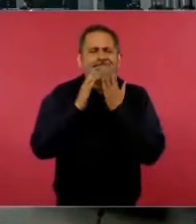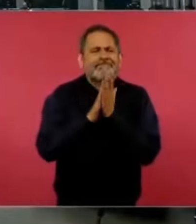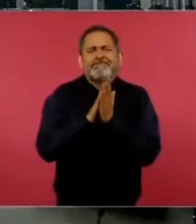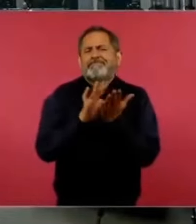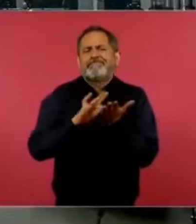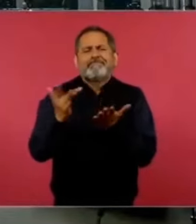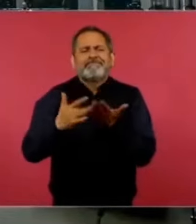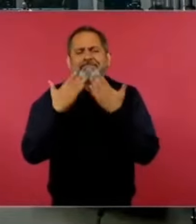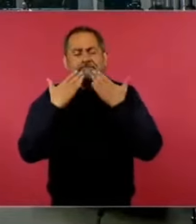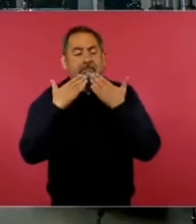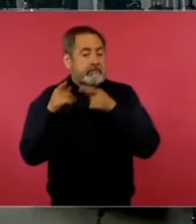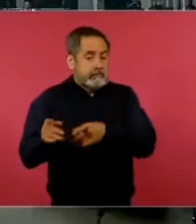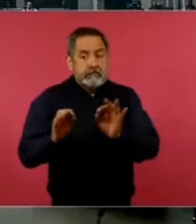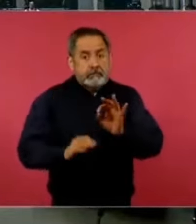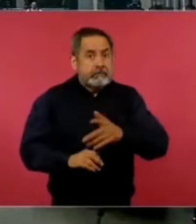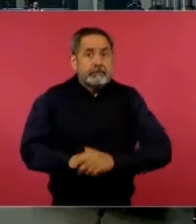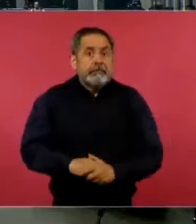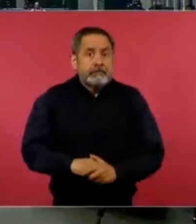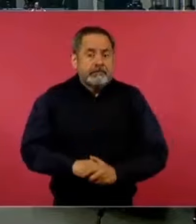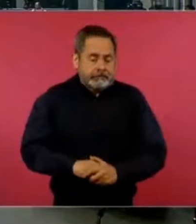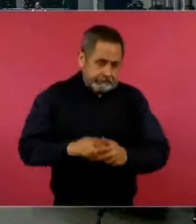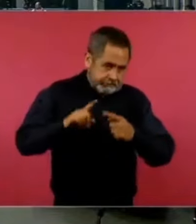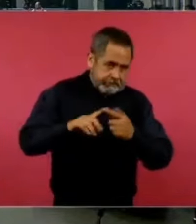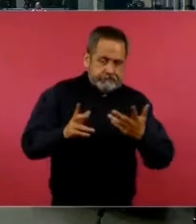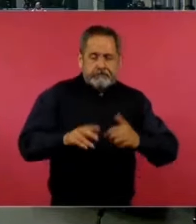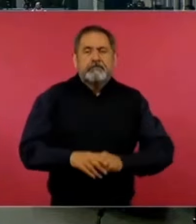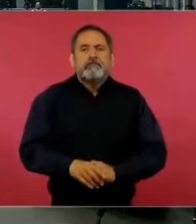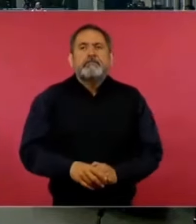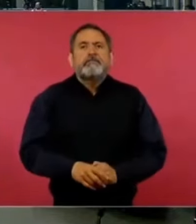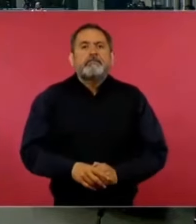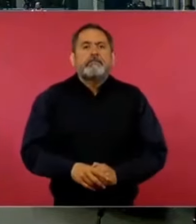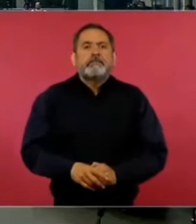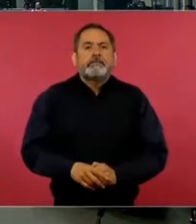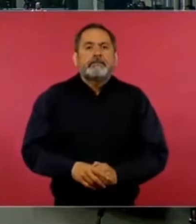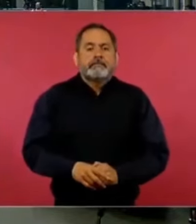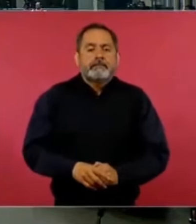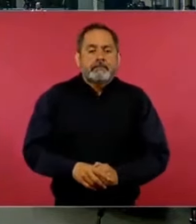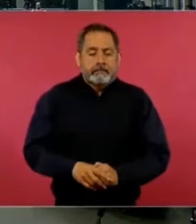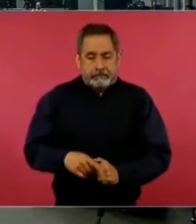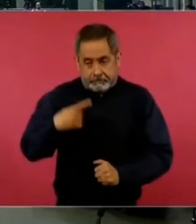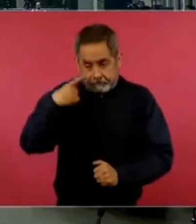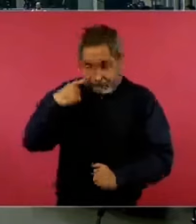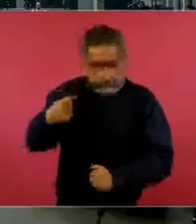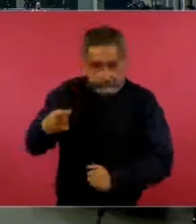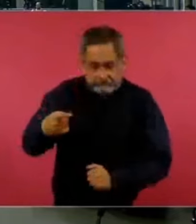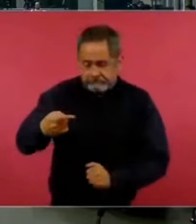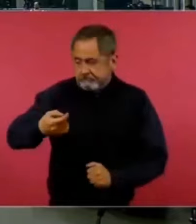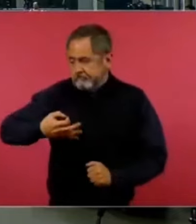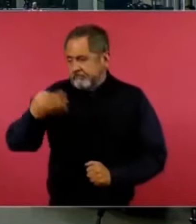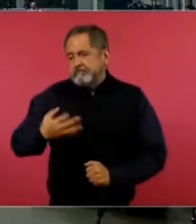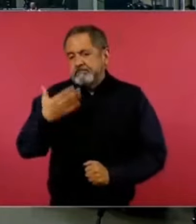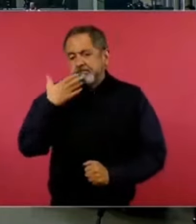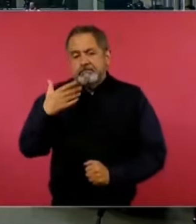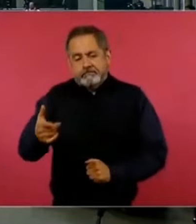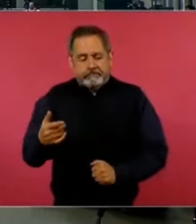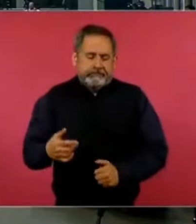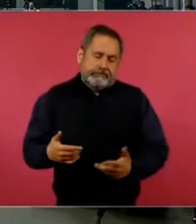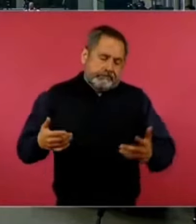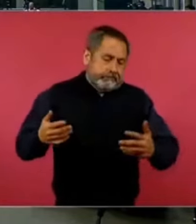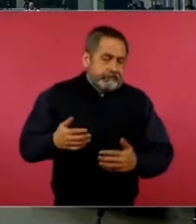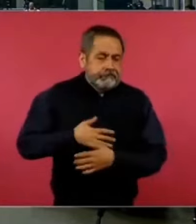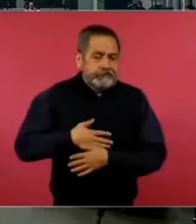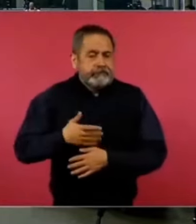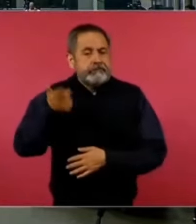satisfecha. Es una prueba más, ojalá y esto